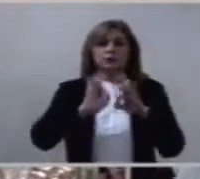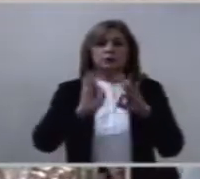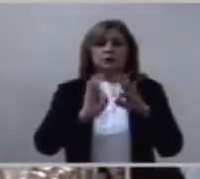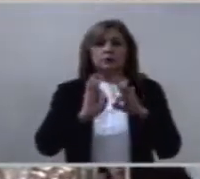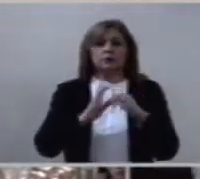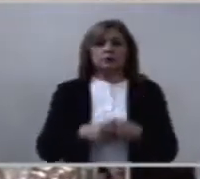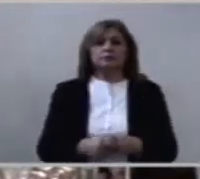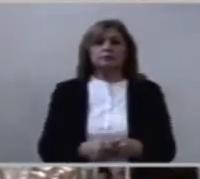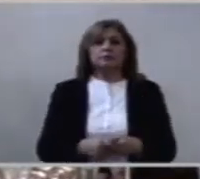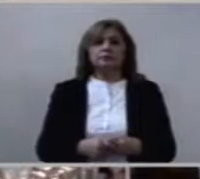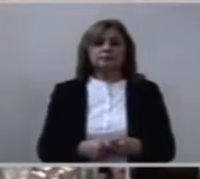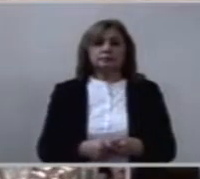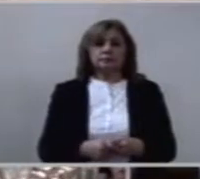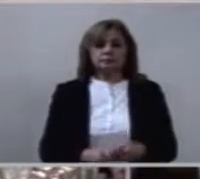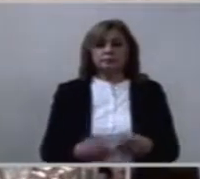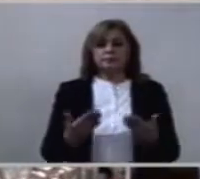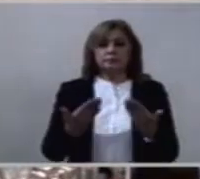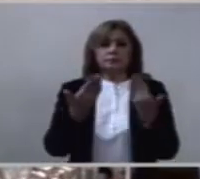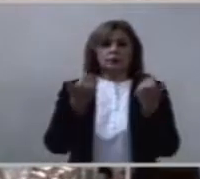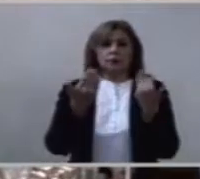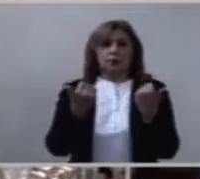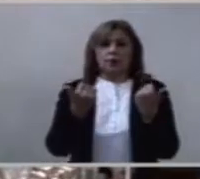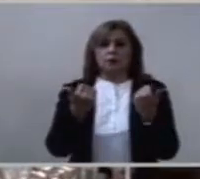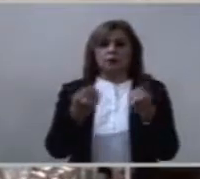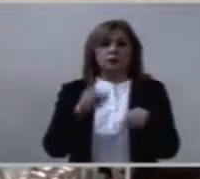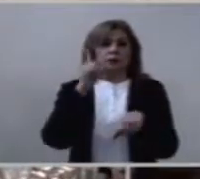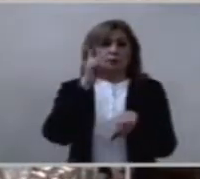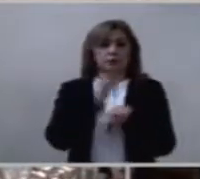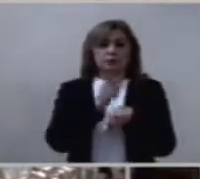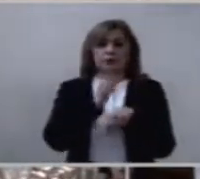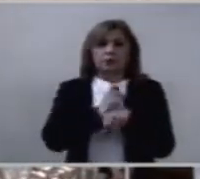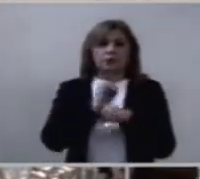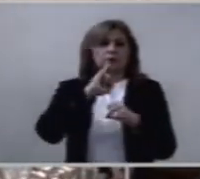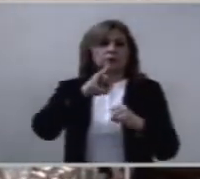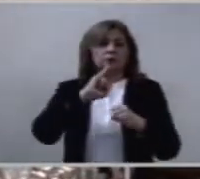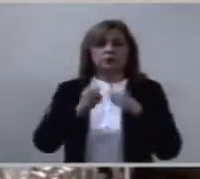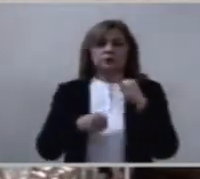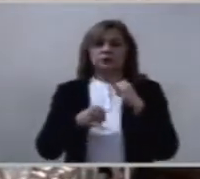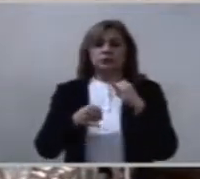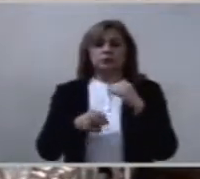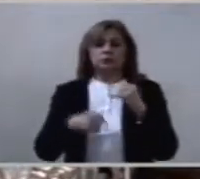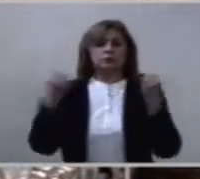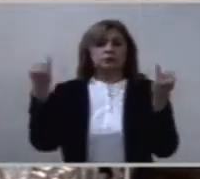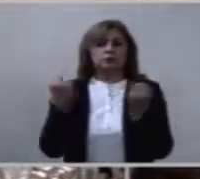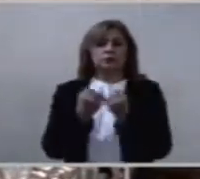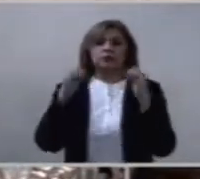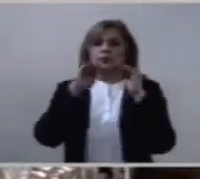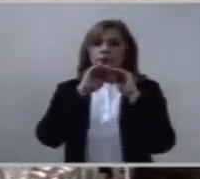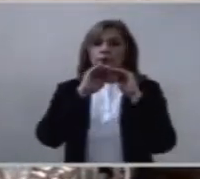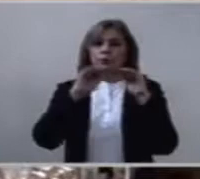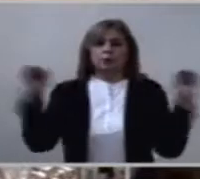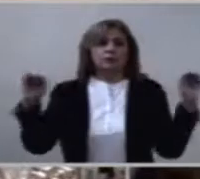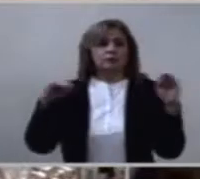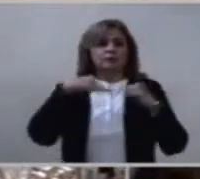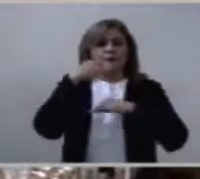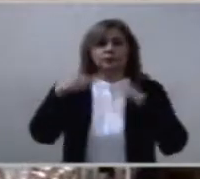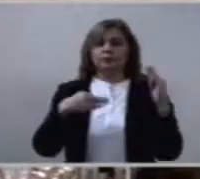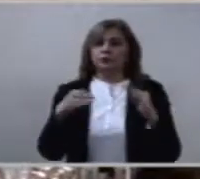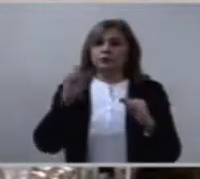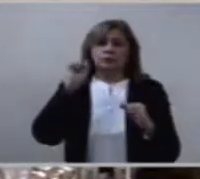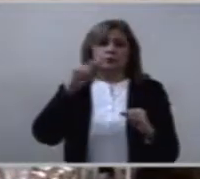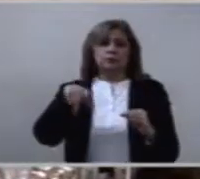no hay ni primeros, ni últimos. Es para todos.